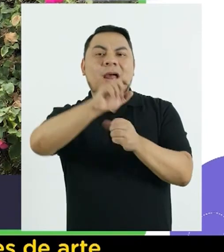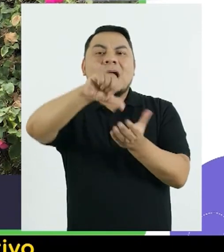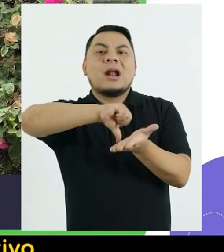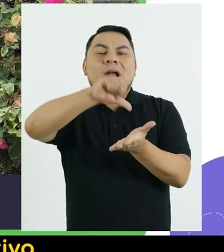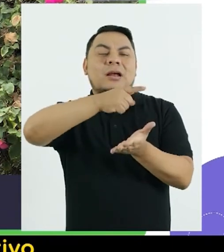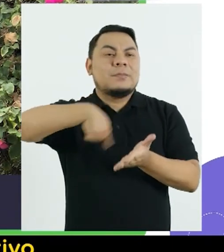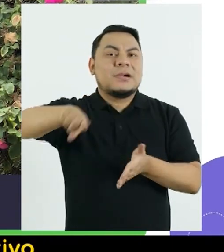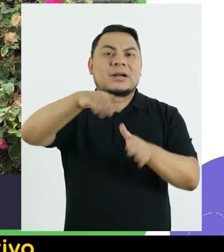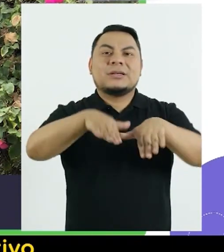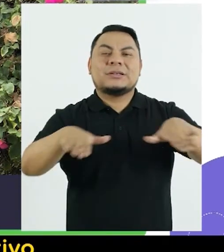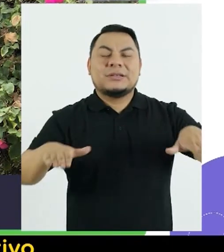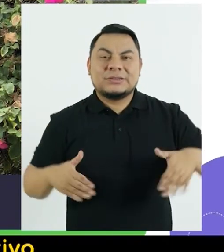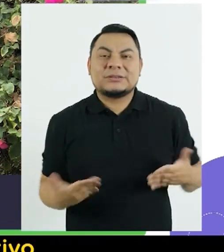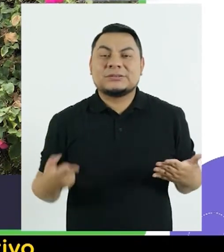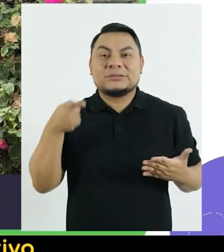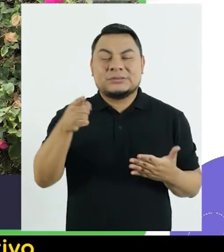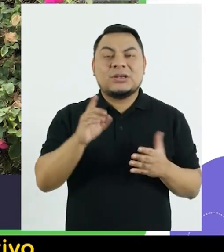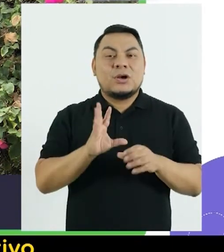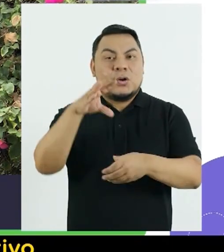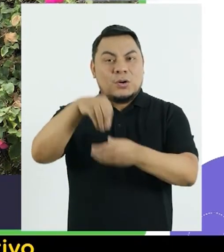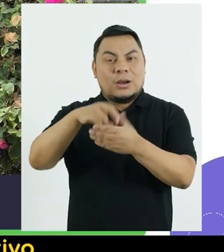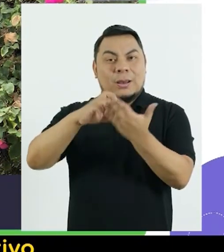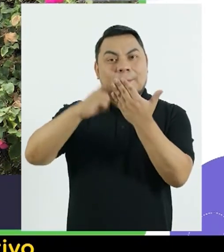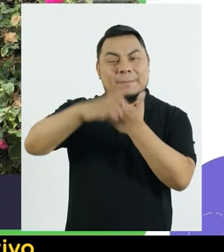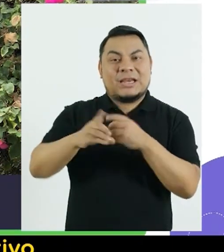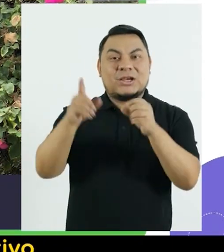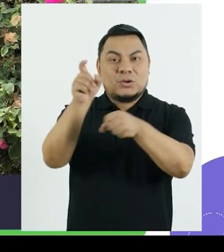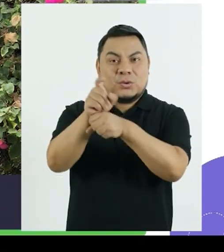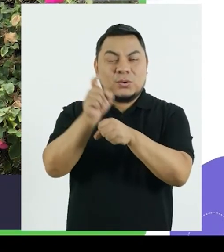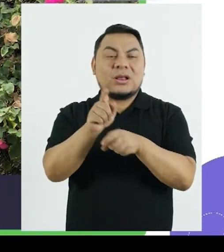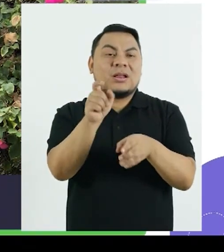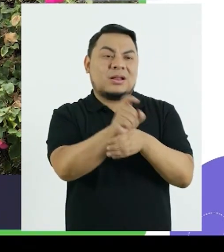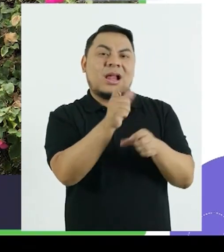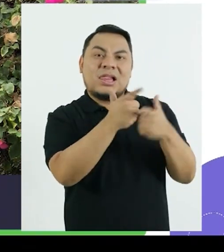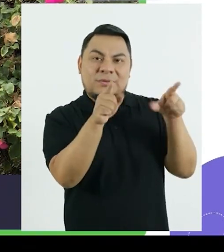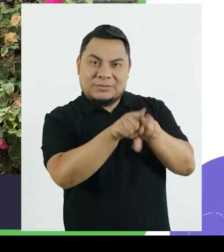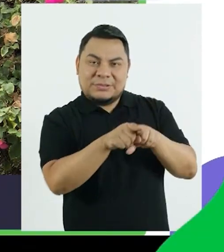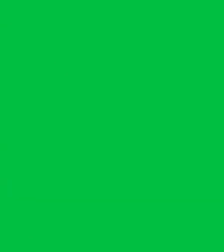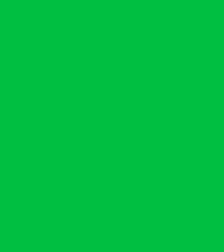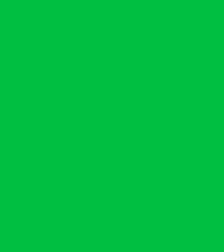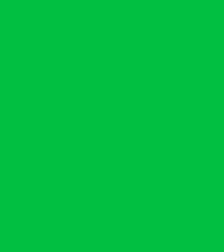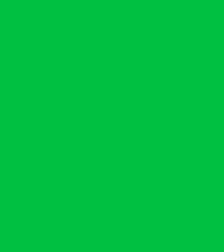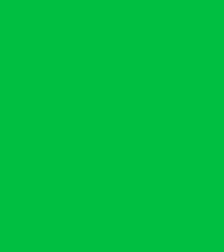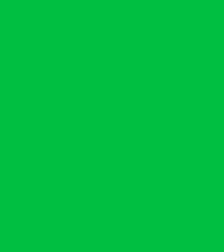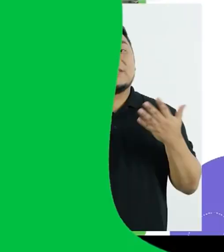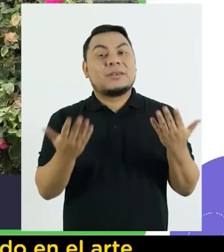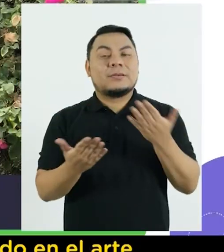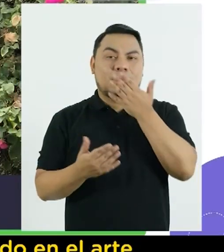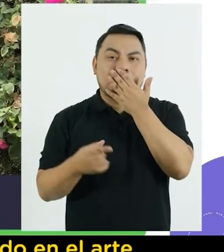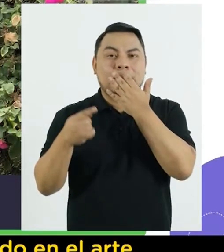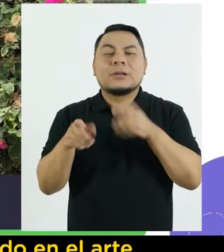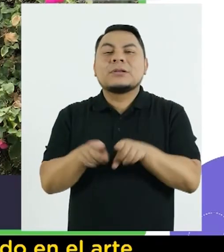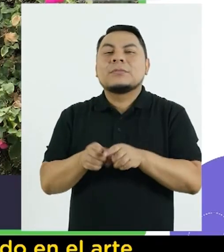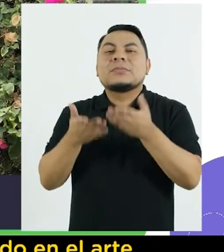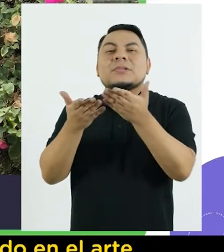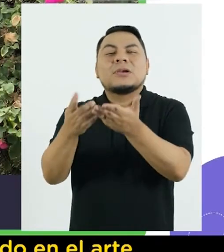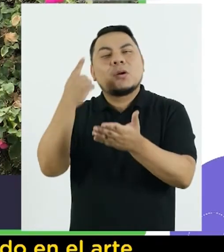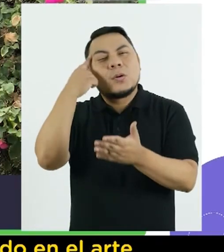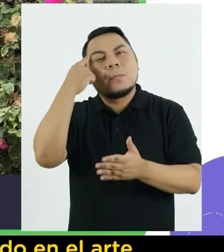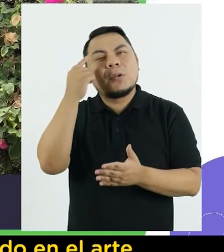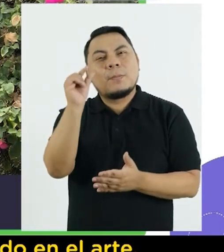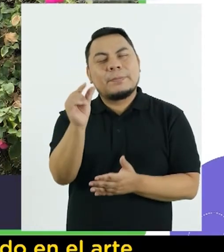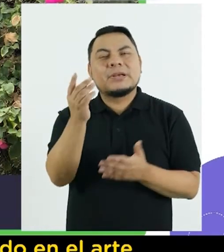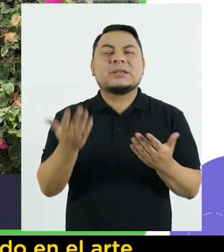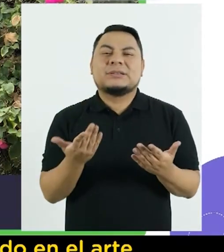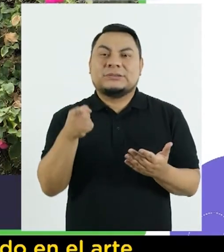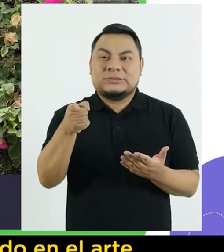de arte para niños Dentro del plano educativo y también en talleres libres Y bueno, en general